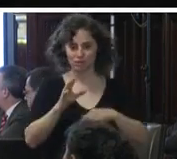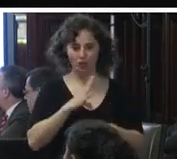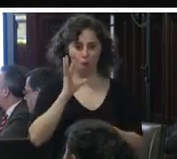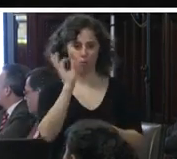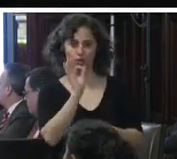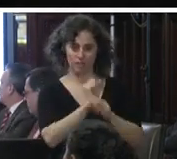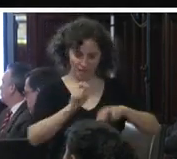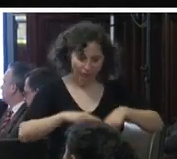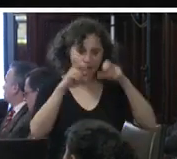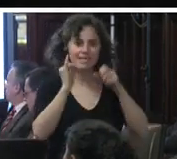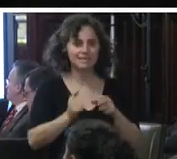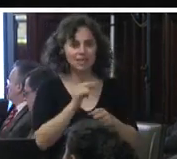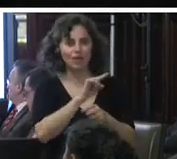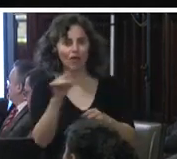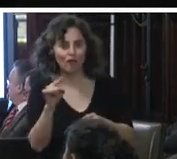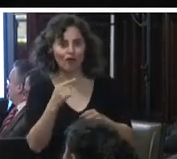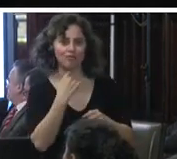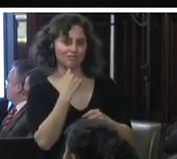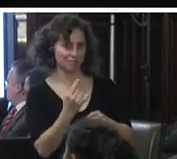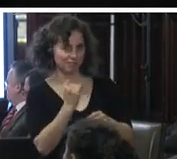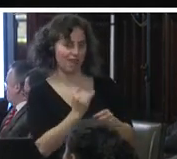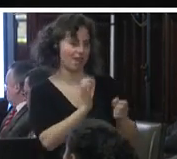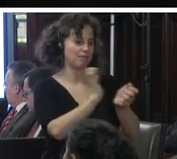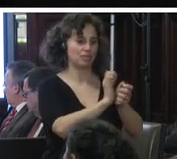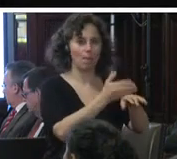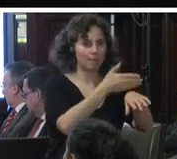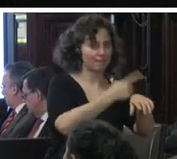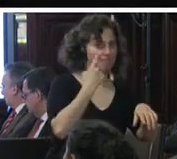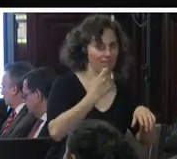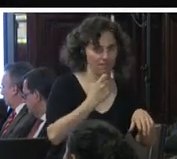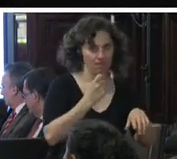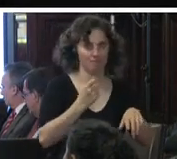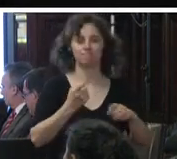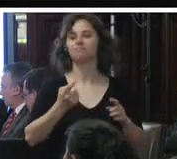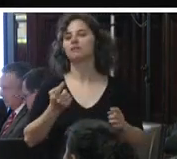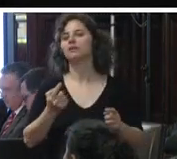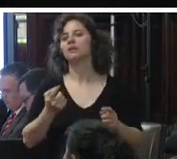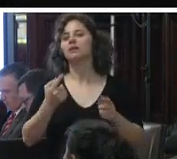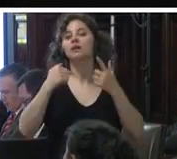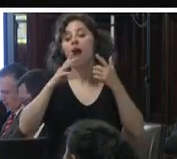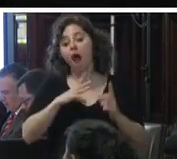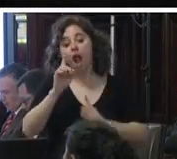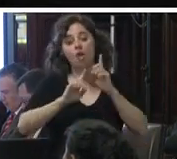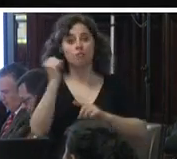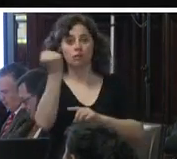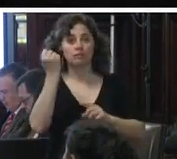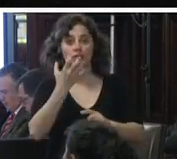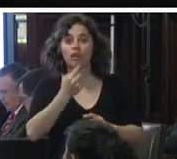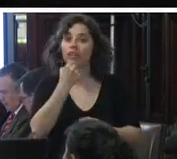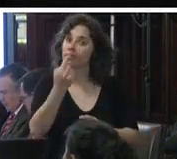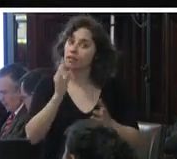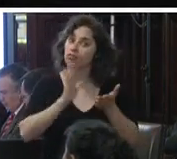se analice o no la conveniencia de la prisión preventiva algo muy importante que quisiera nada más comentar